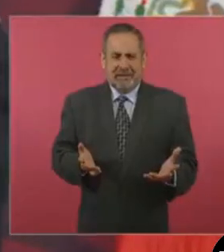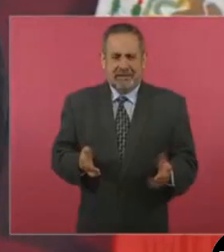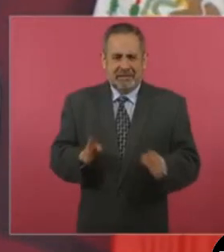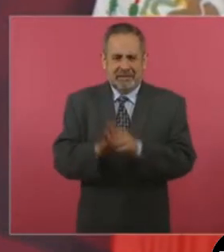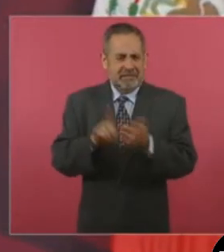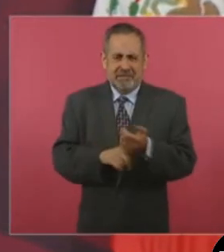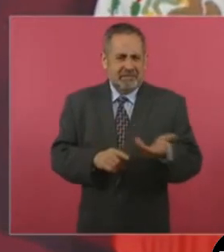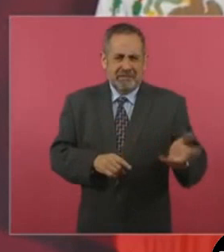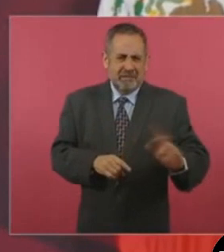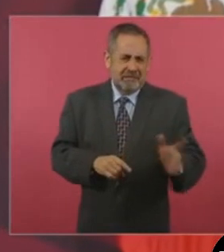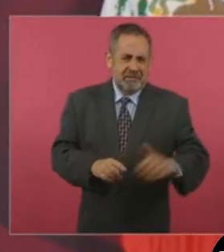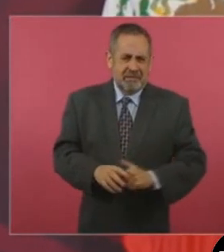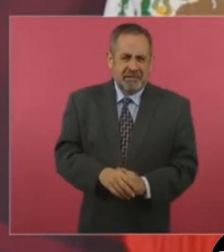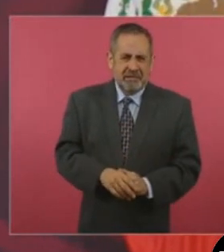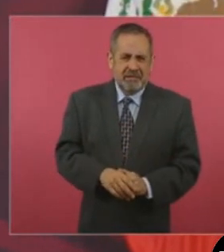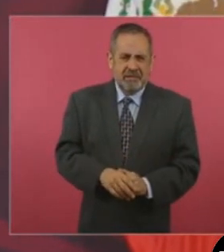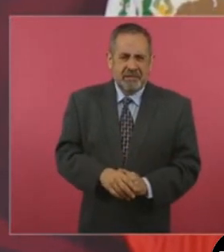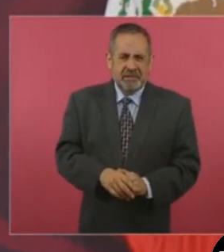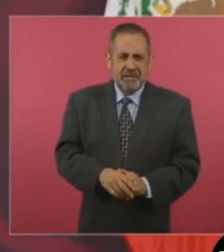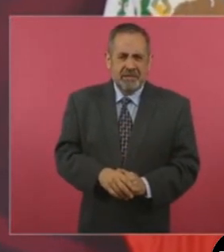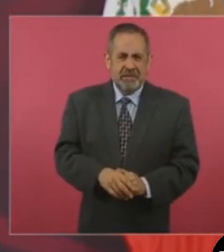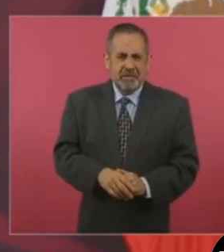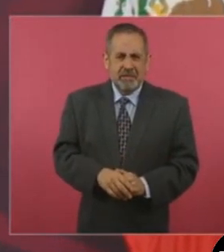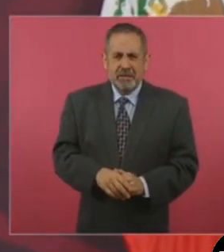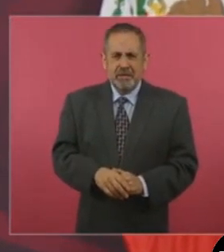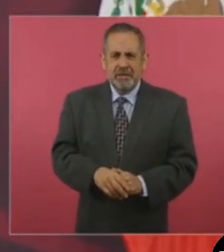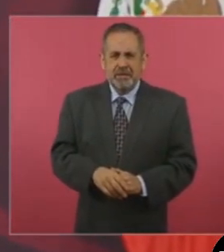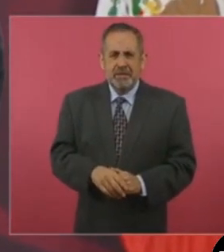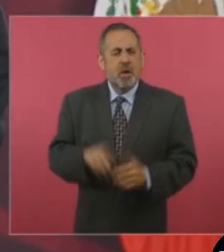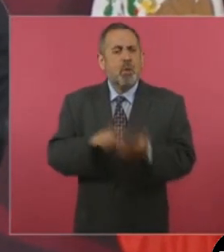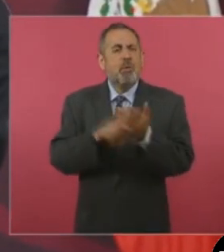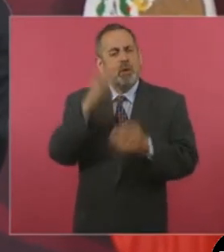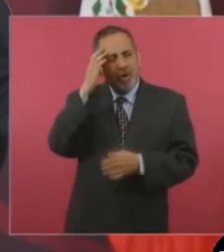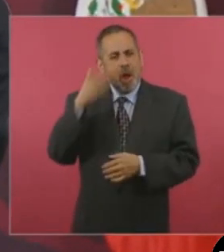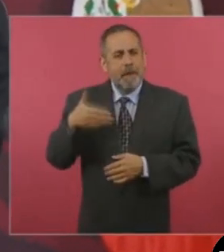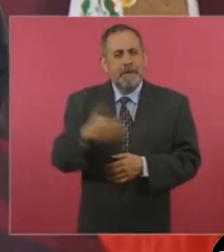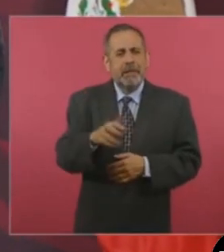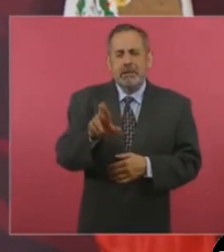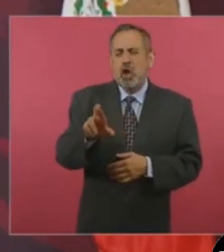único pez que se maneja en dos aguas,